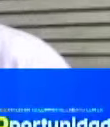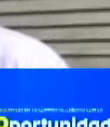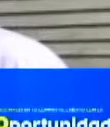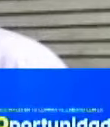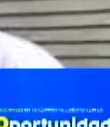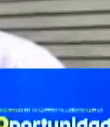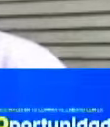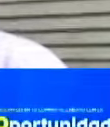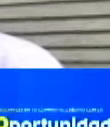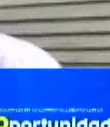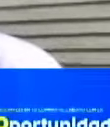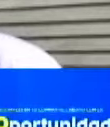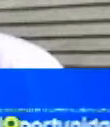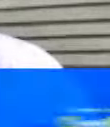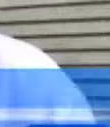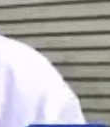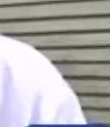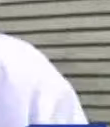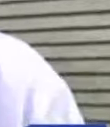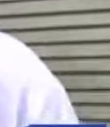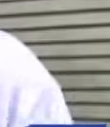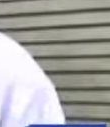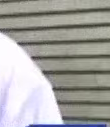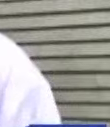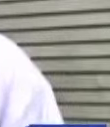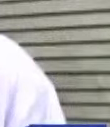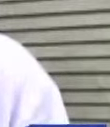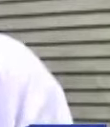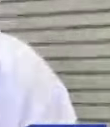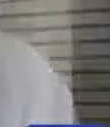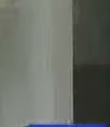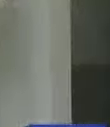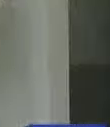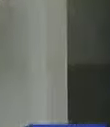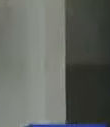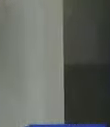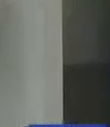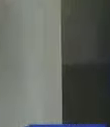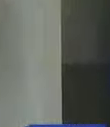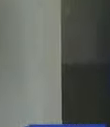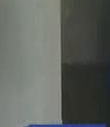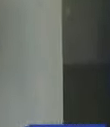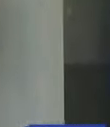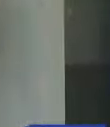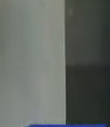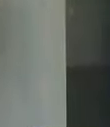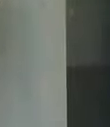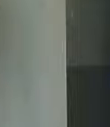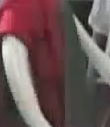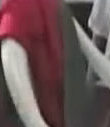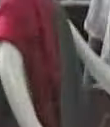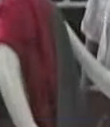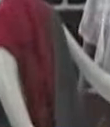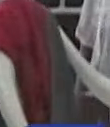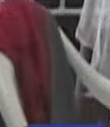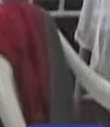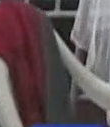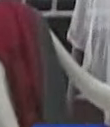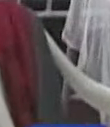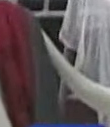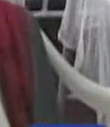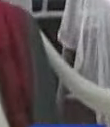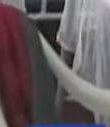las condiciones en que estos colegas supuestamente van a venir. Solano asegura que las condiciones laborales para el médico